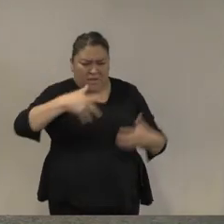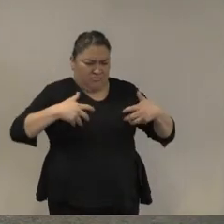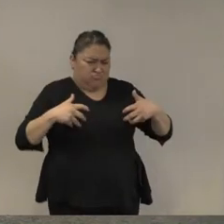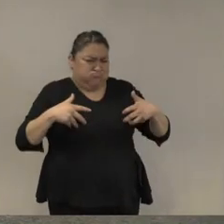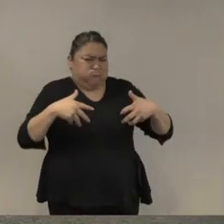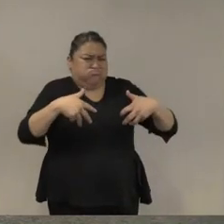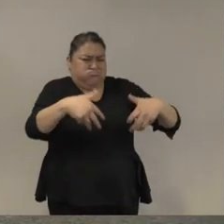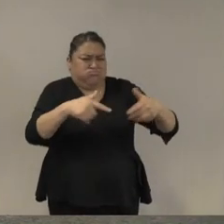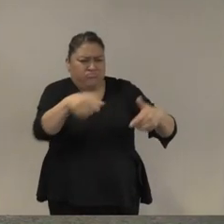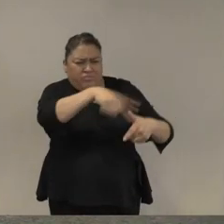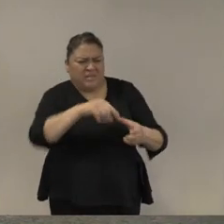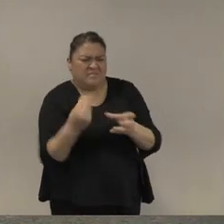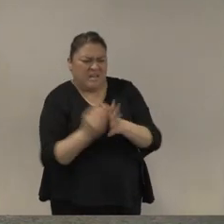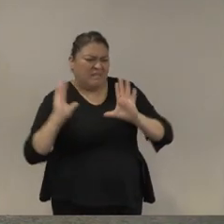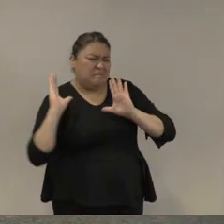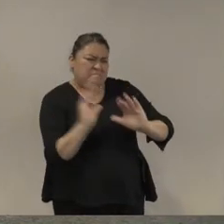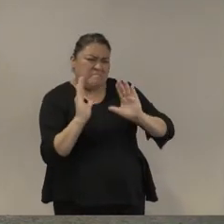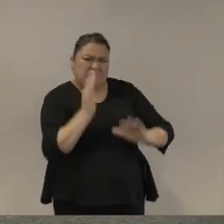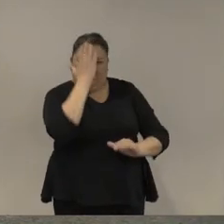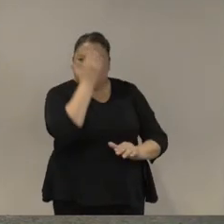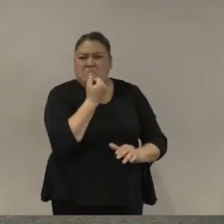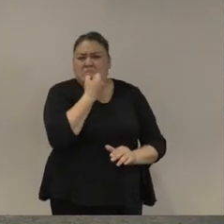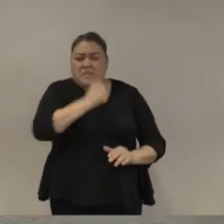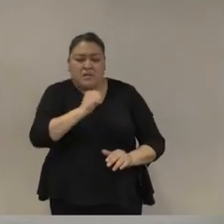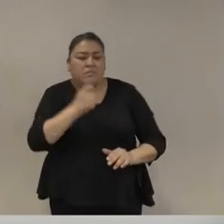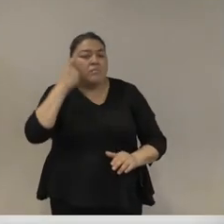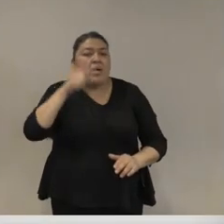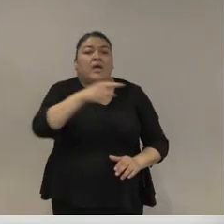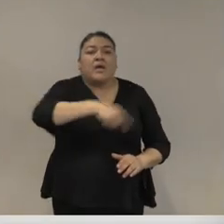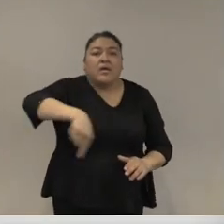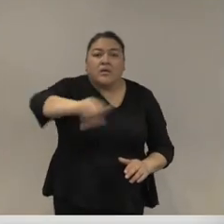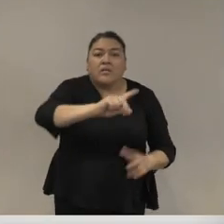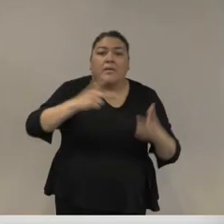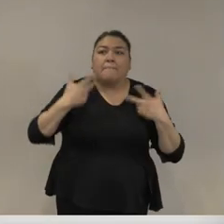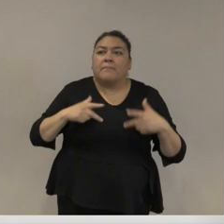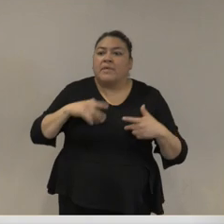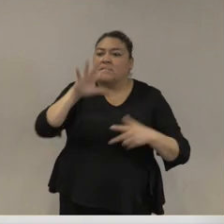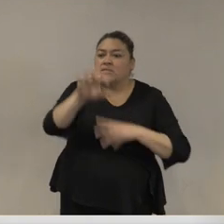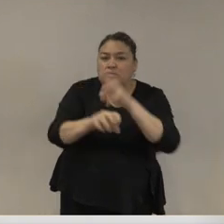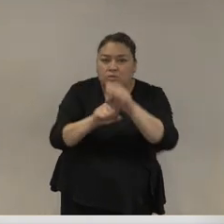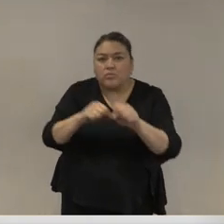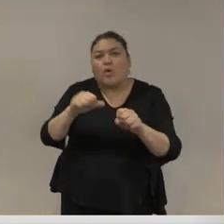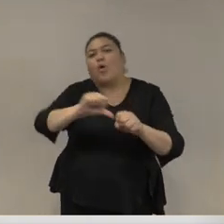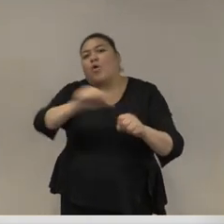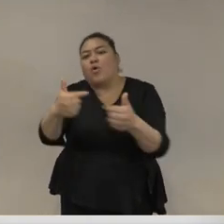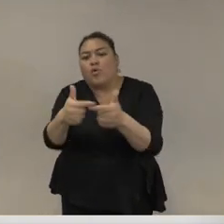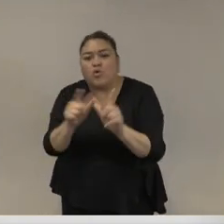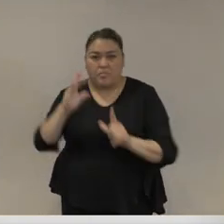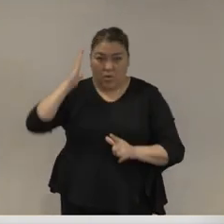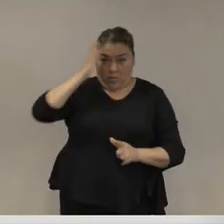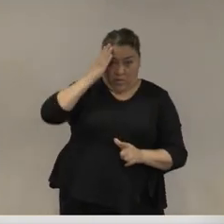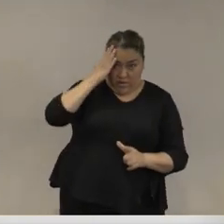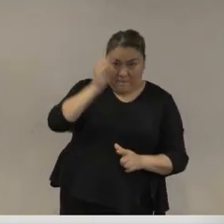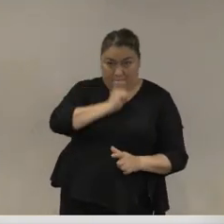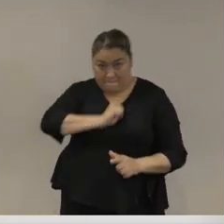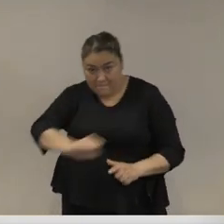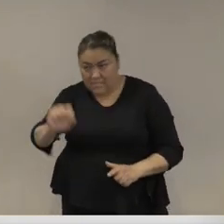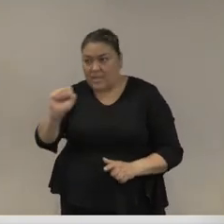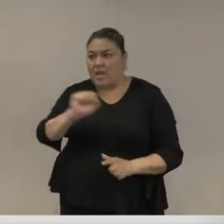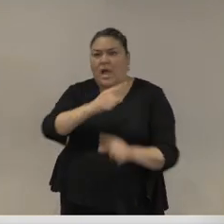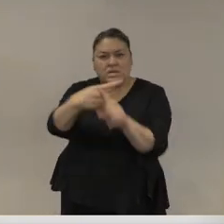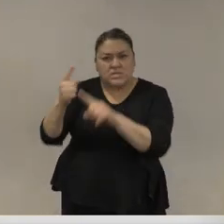que han recibido este tipo de entrenamiento para poder desalojar líderes de organizaciones criminales que son